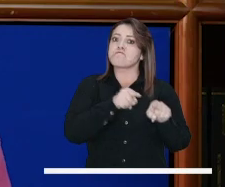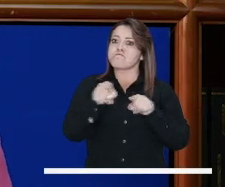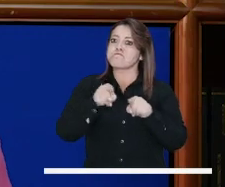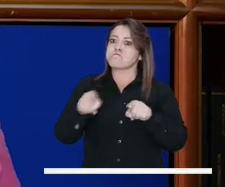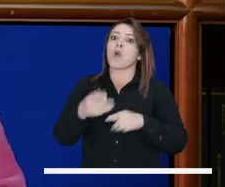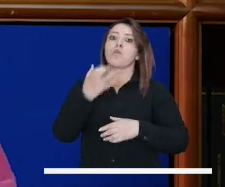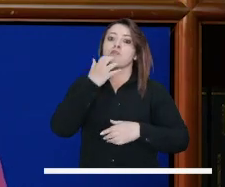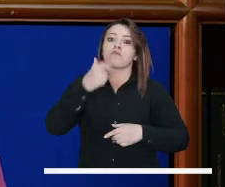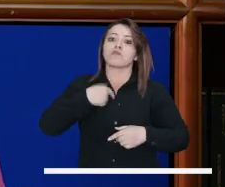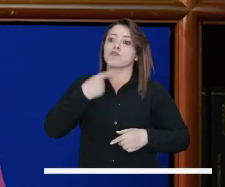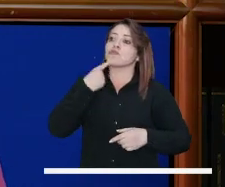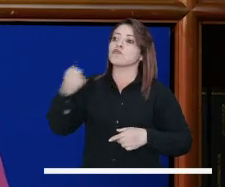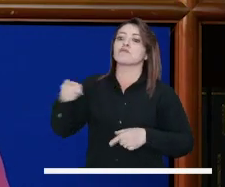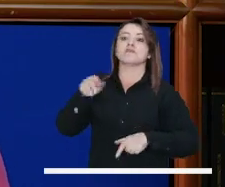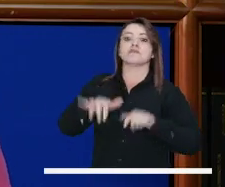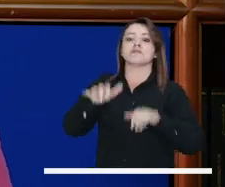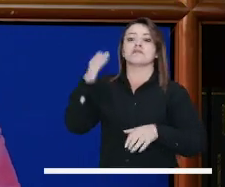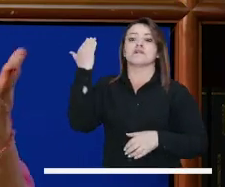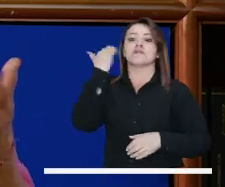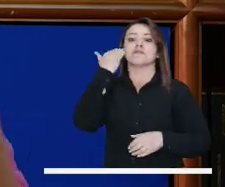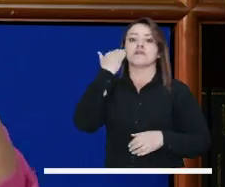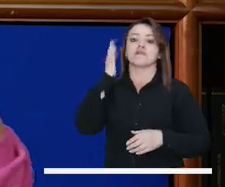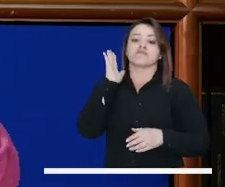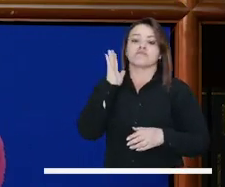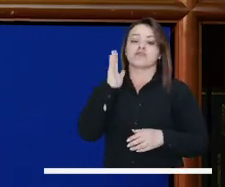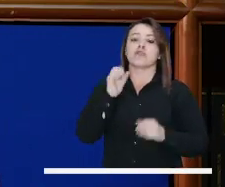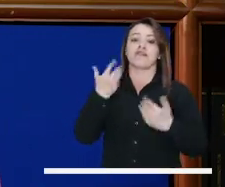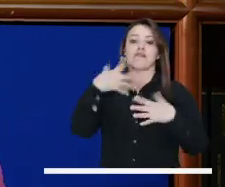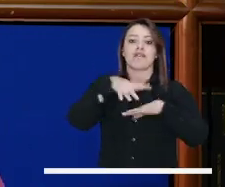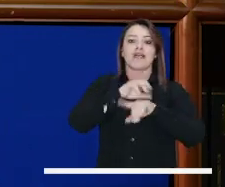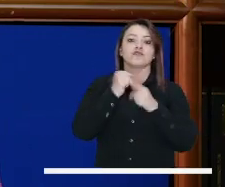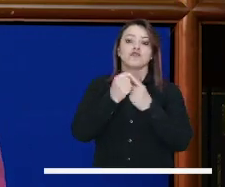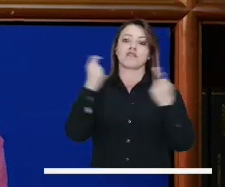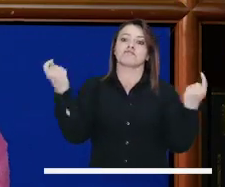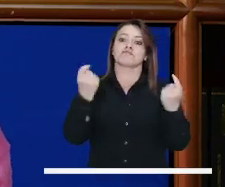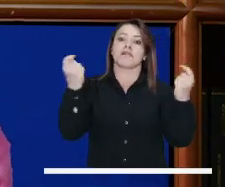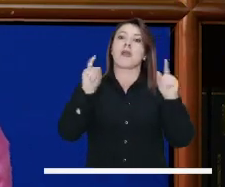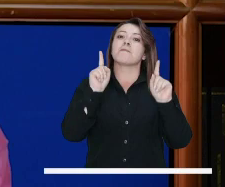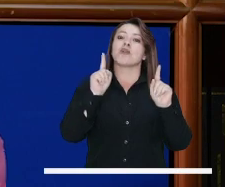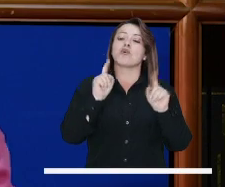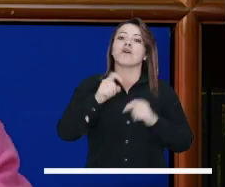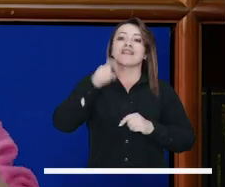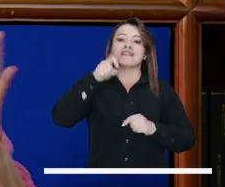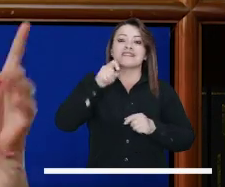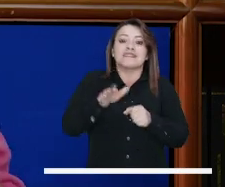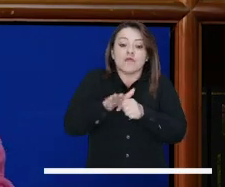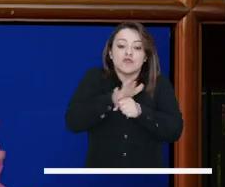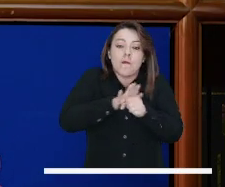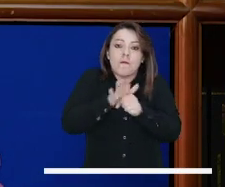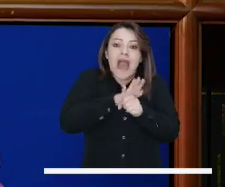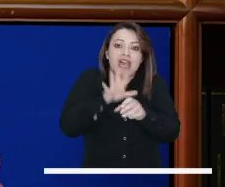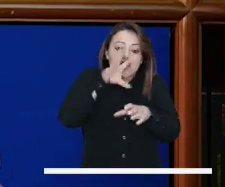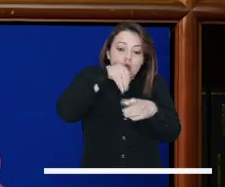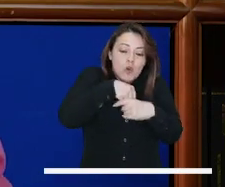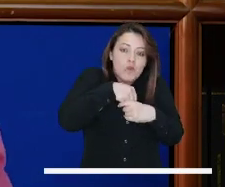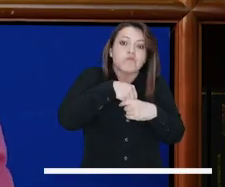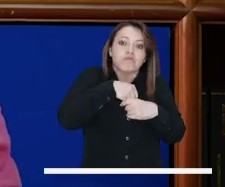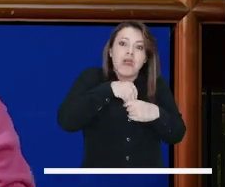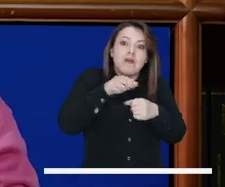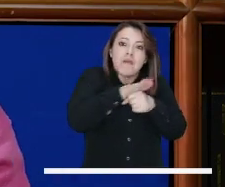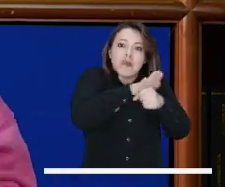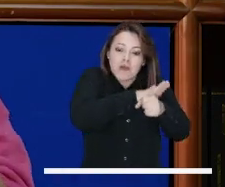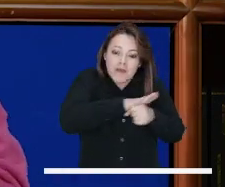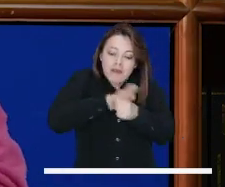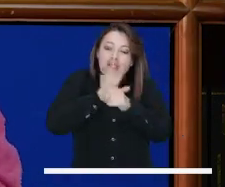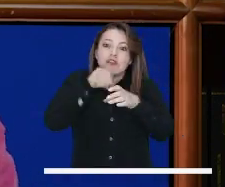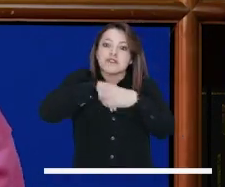un sistema que hay que mejorar. Por ejemplo, yo siempre les he insistido a la Secretaría de la Mujer. Está muy bien todo lo que se hace en redes sociales, pero